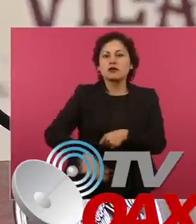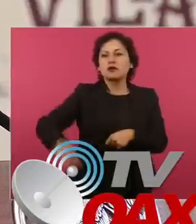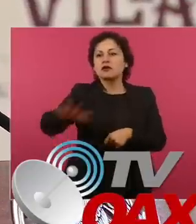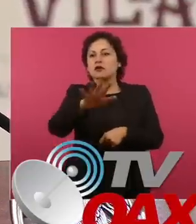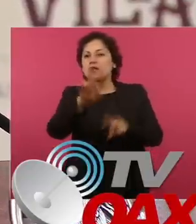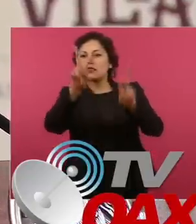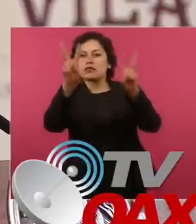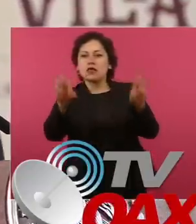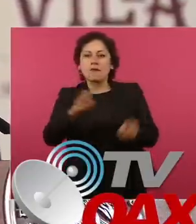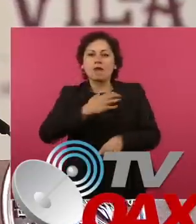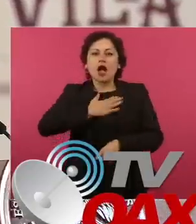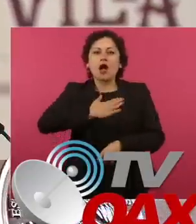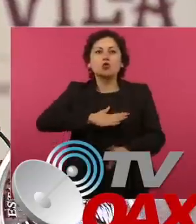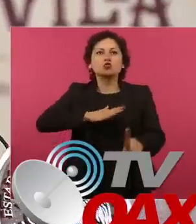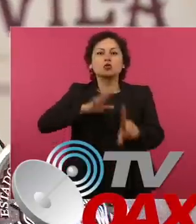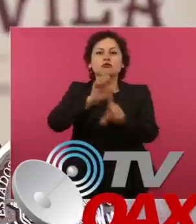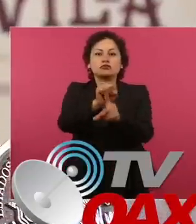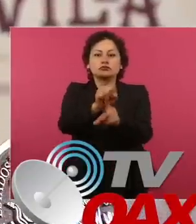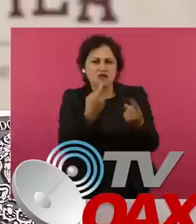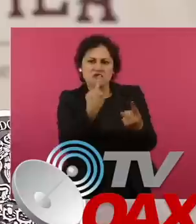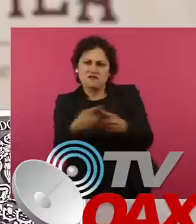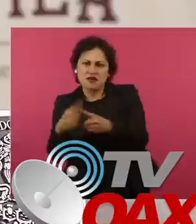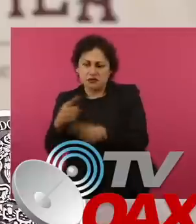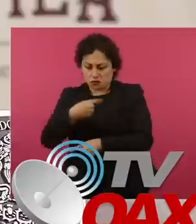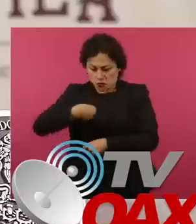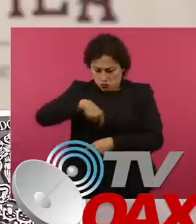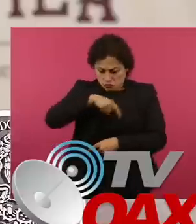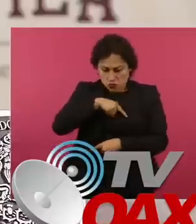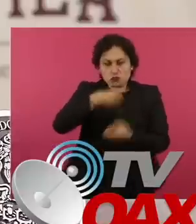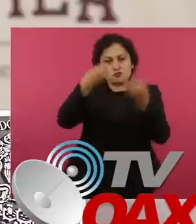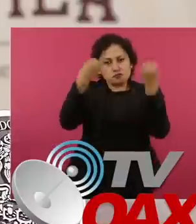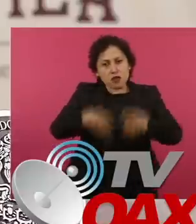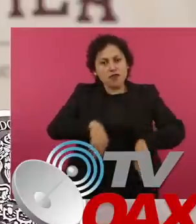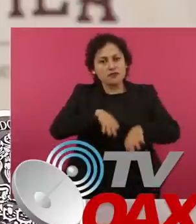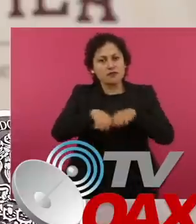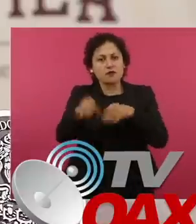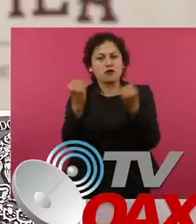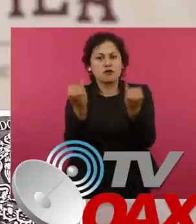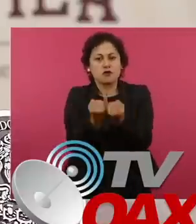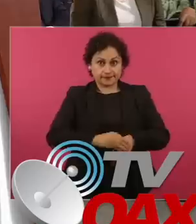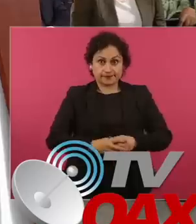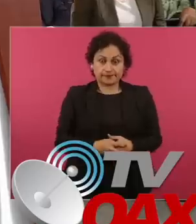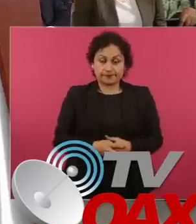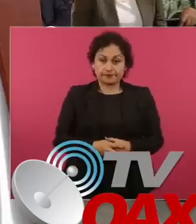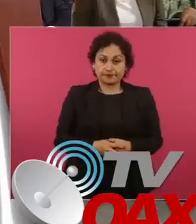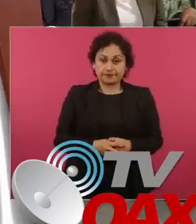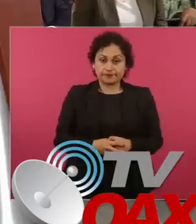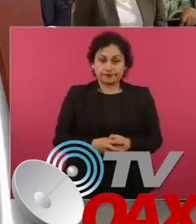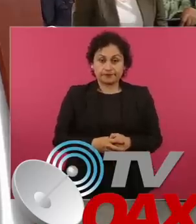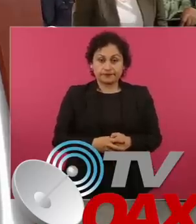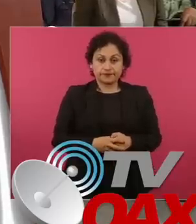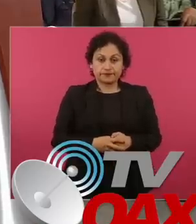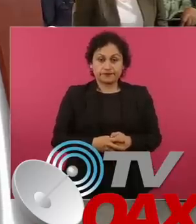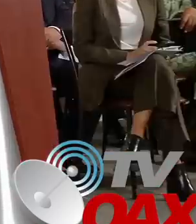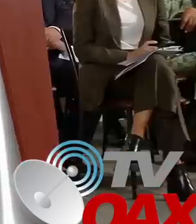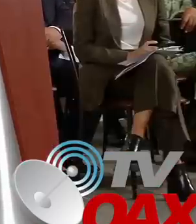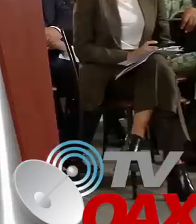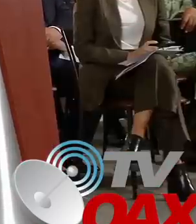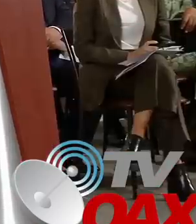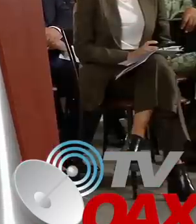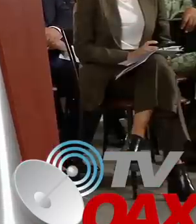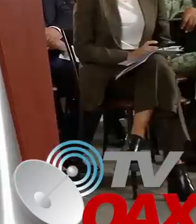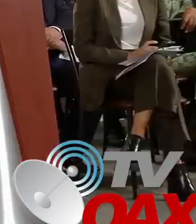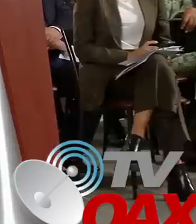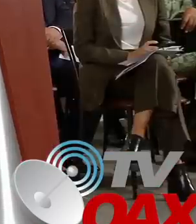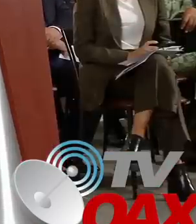y personal de confianza, llegaron a la conferencia de prensa del presidente para dar un mensaje de agradecimiento